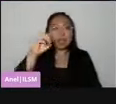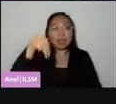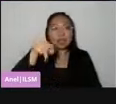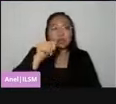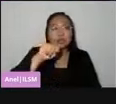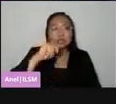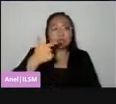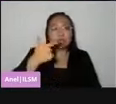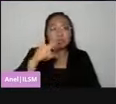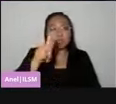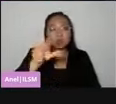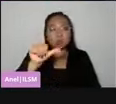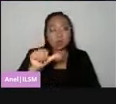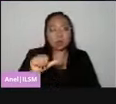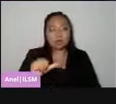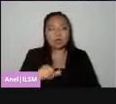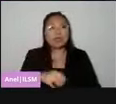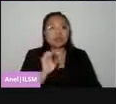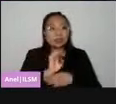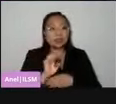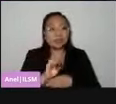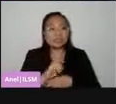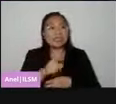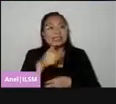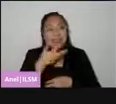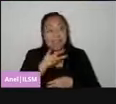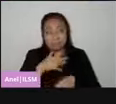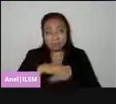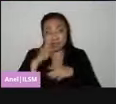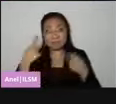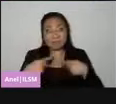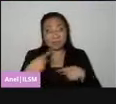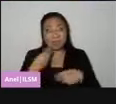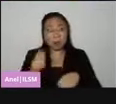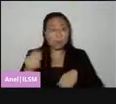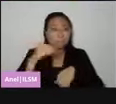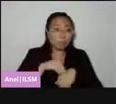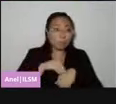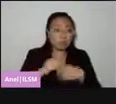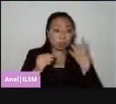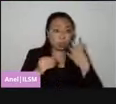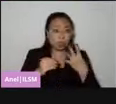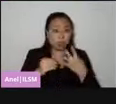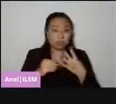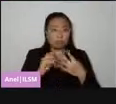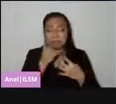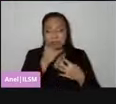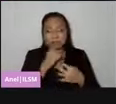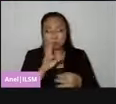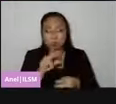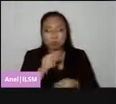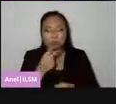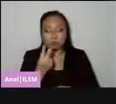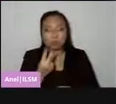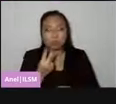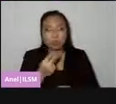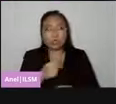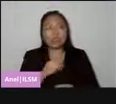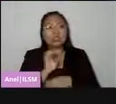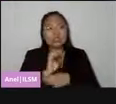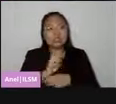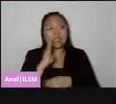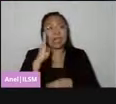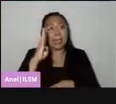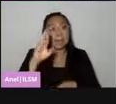pues tendría 4, la básica, ¿sí? No, perdón, tendría 2, tendría la básica y tendría